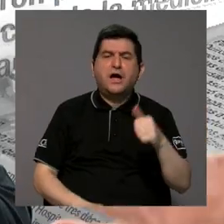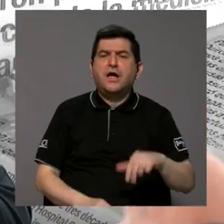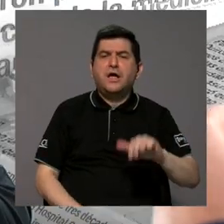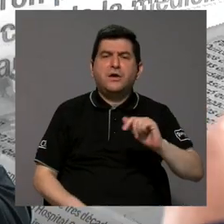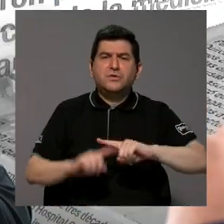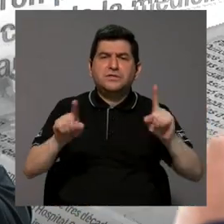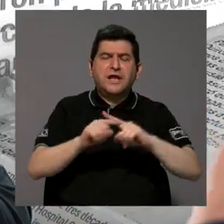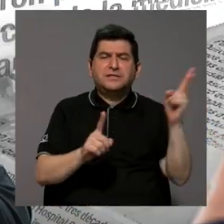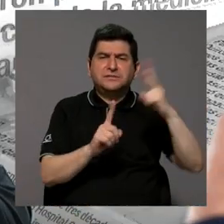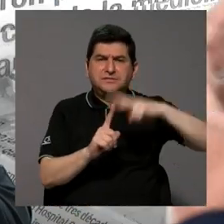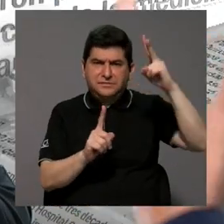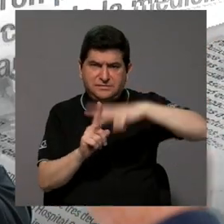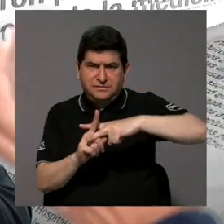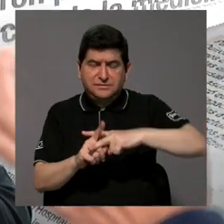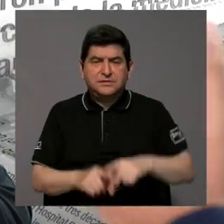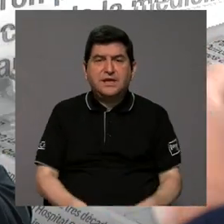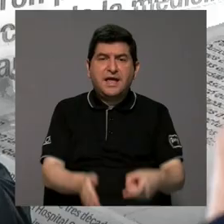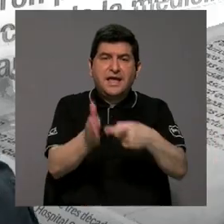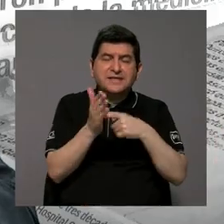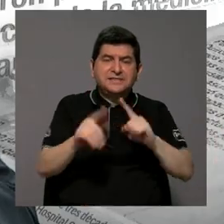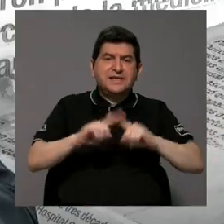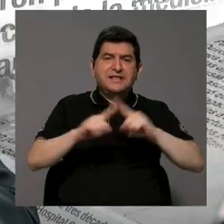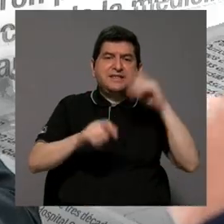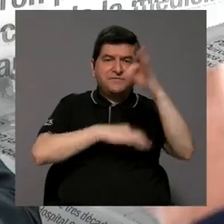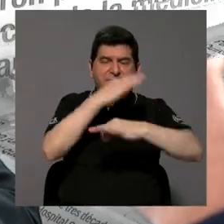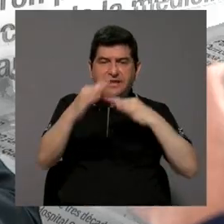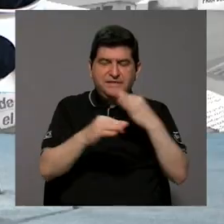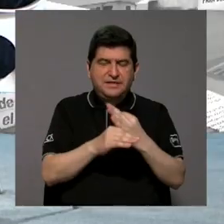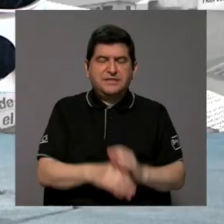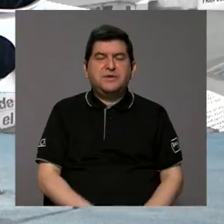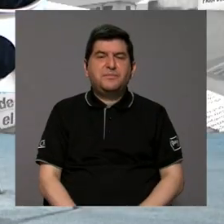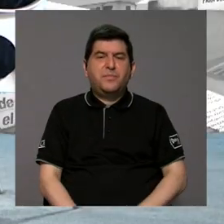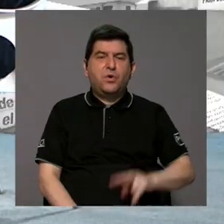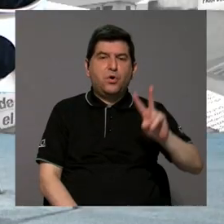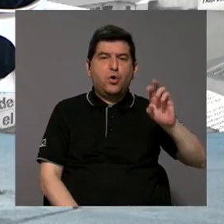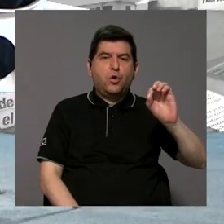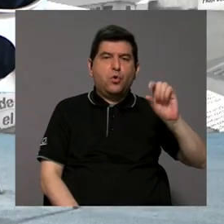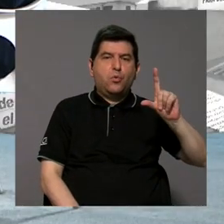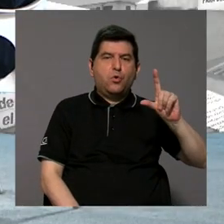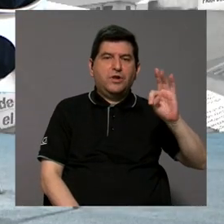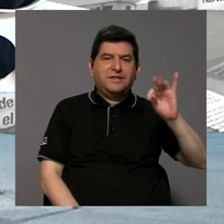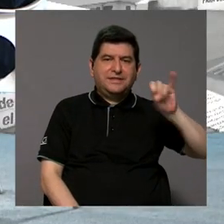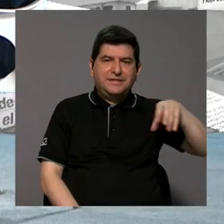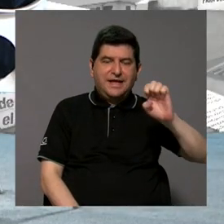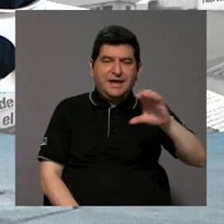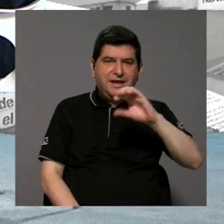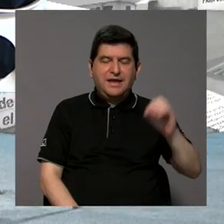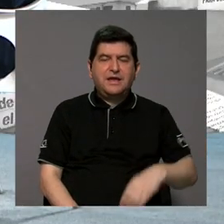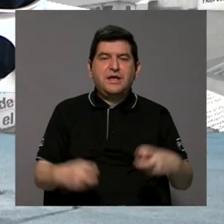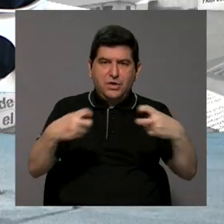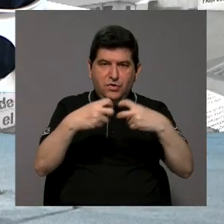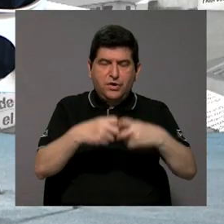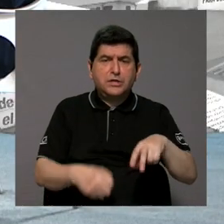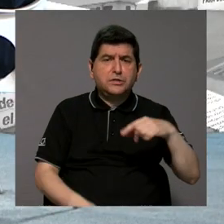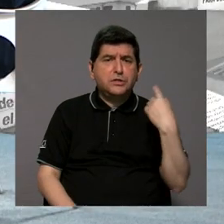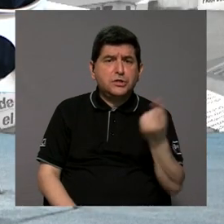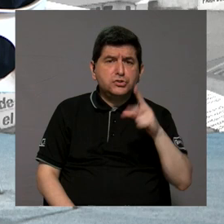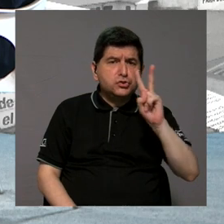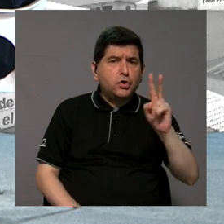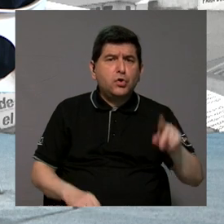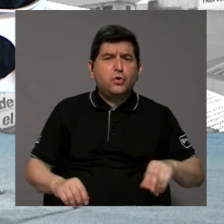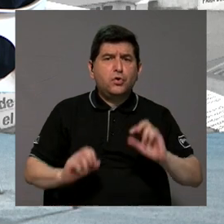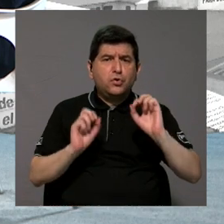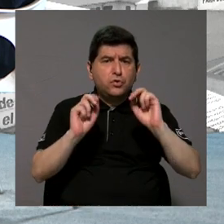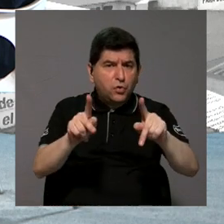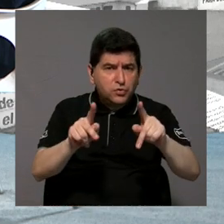aplicaciones que demanden otro tipo de voltaje y otro tipo de corriente ¿Solamente dos vidas tendrán o